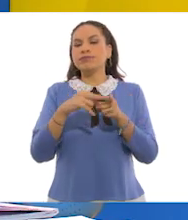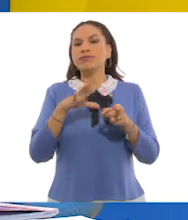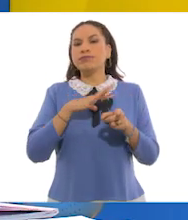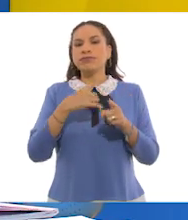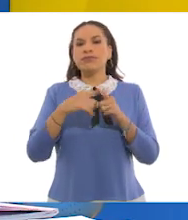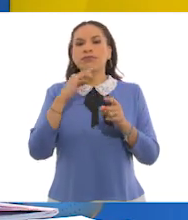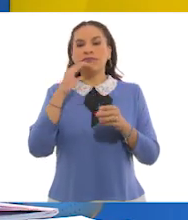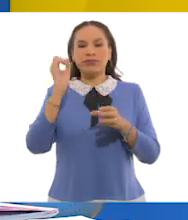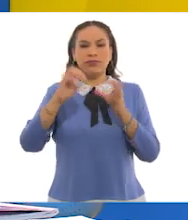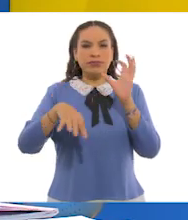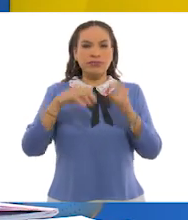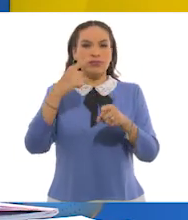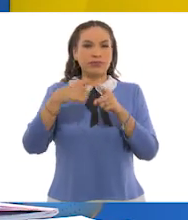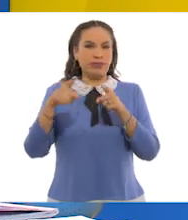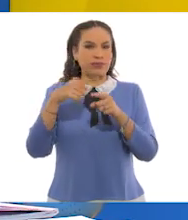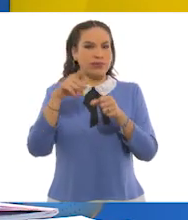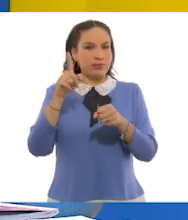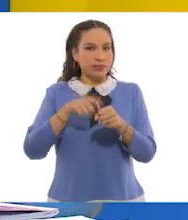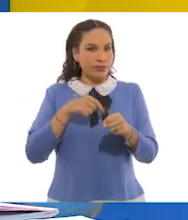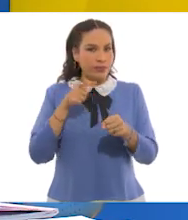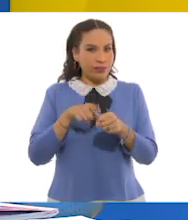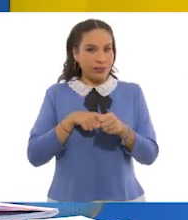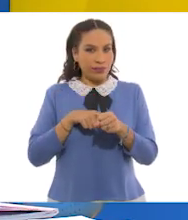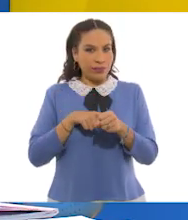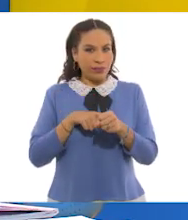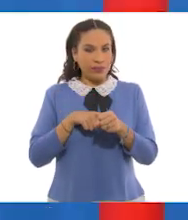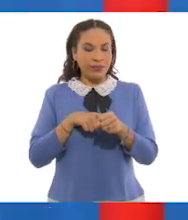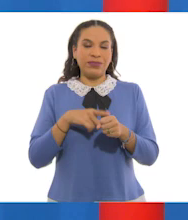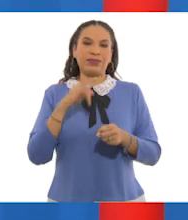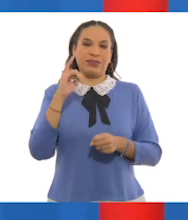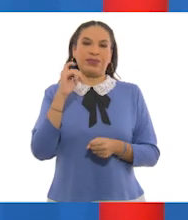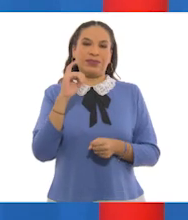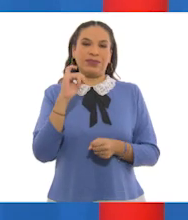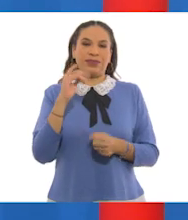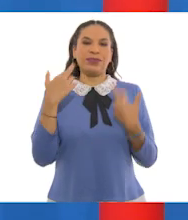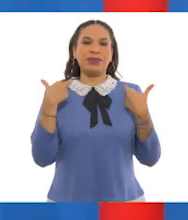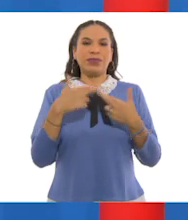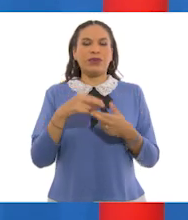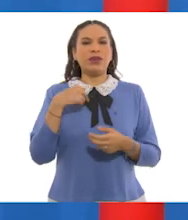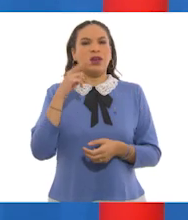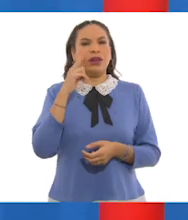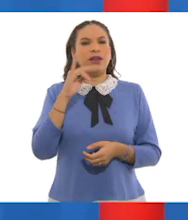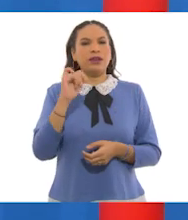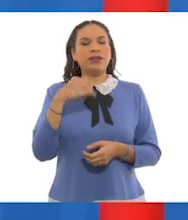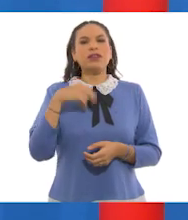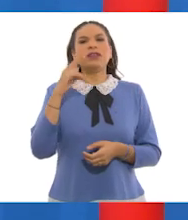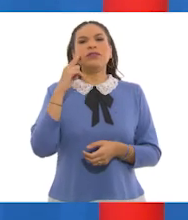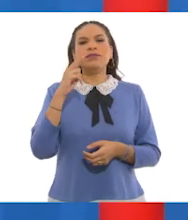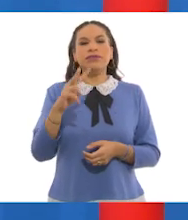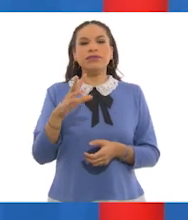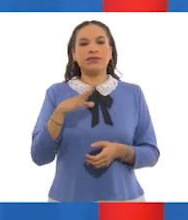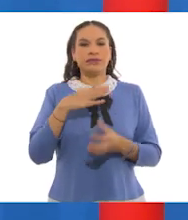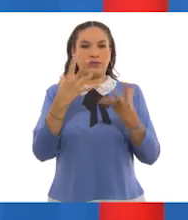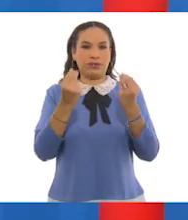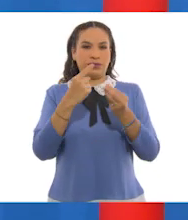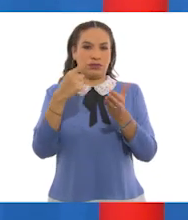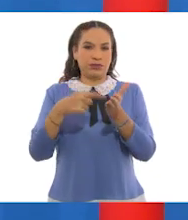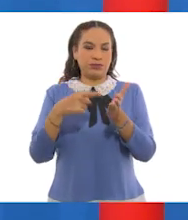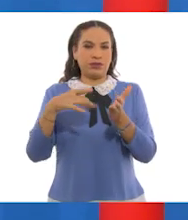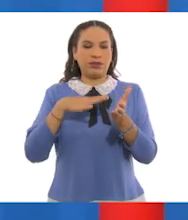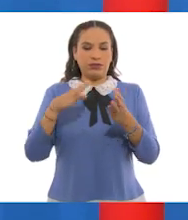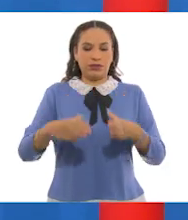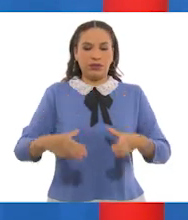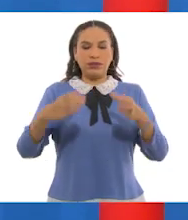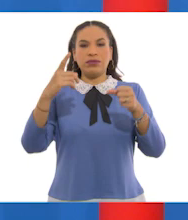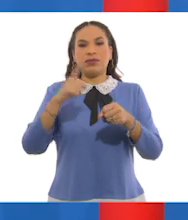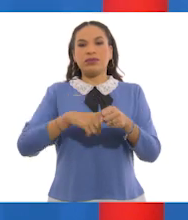colectores de residuos de diferentes colores? Sí, sí, maestra, sí, sí lo he visto. He visto que en muchos lugares hay unos botes